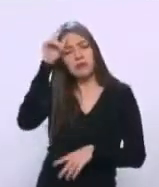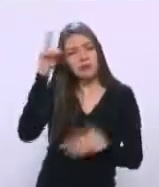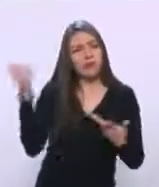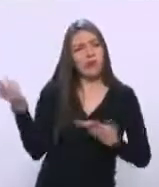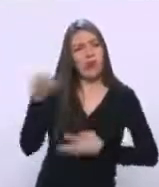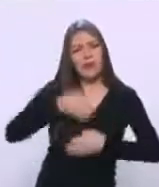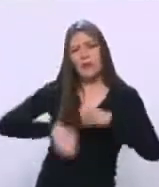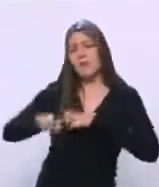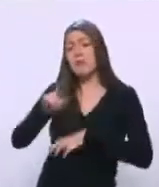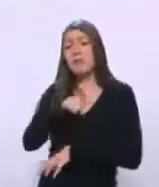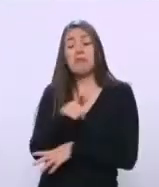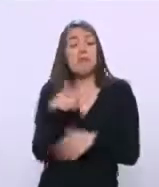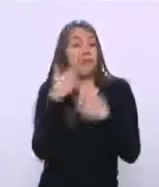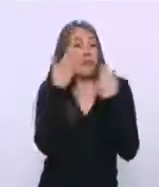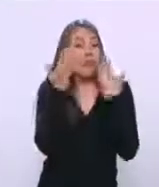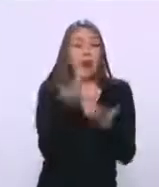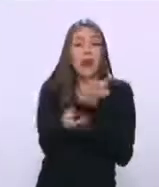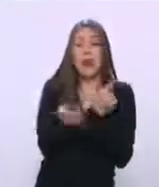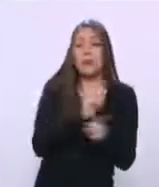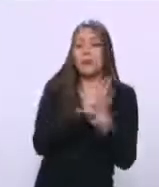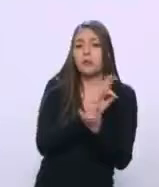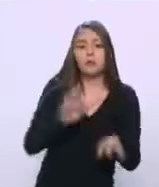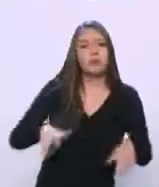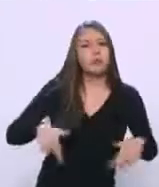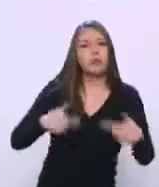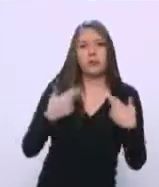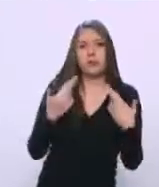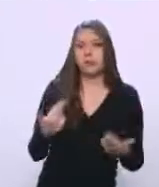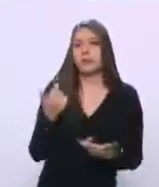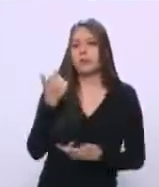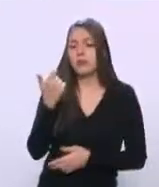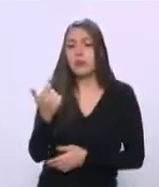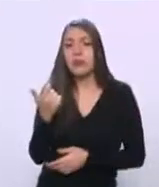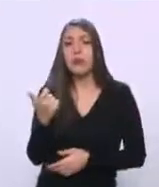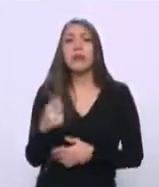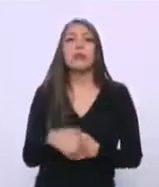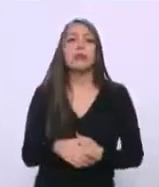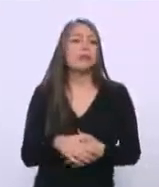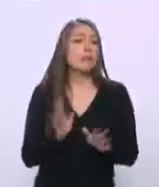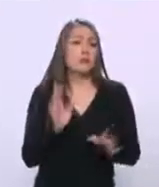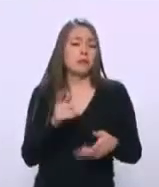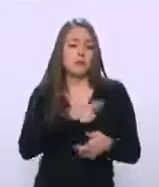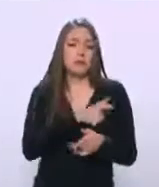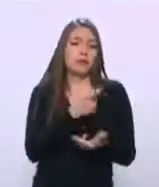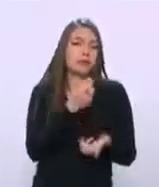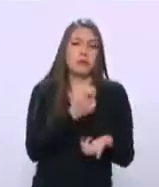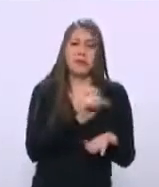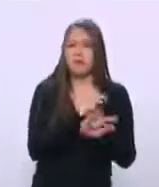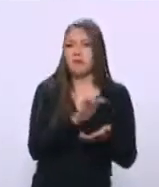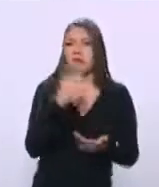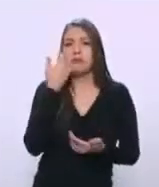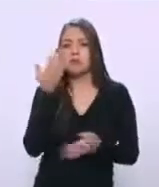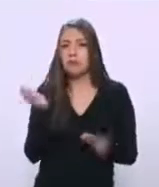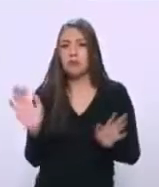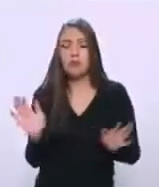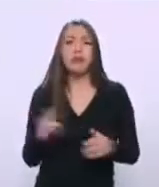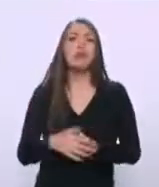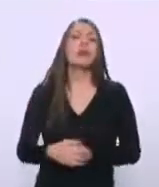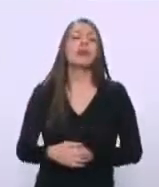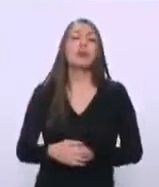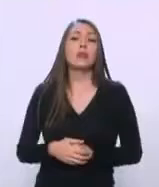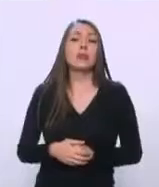empresarios, a quien él quisiera, a funcionarios. Entonces, una partida considerable. Tengo un estado de cuenta